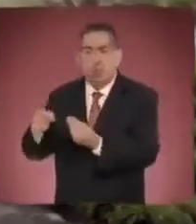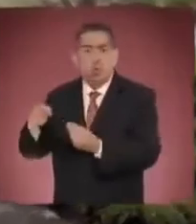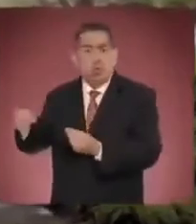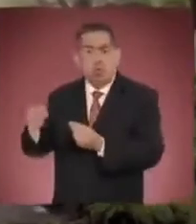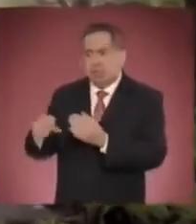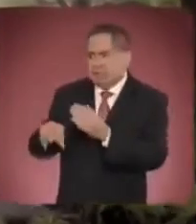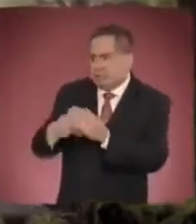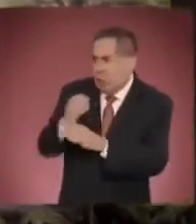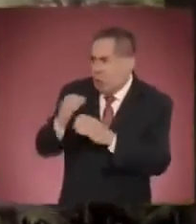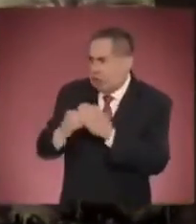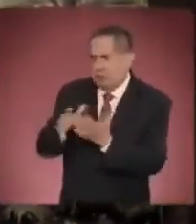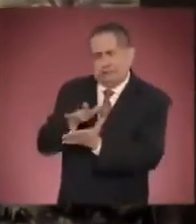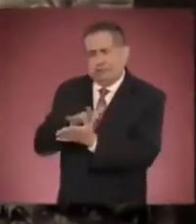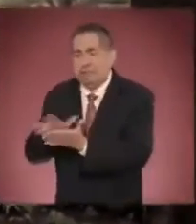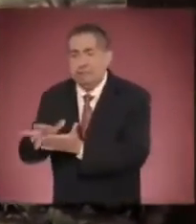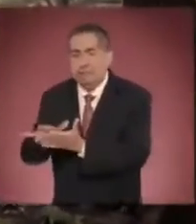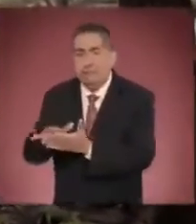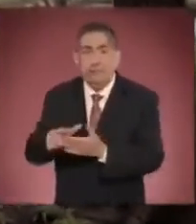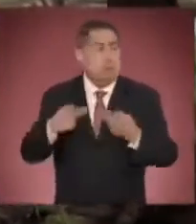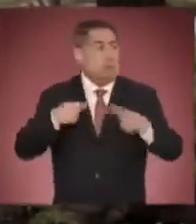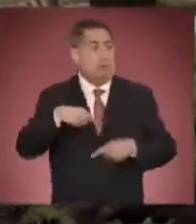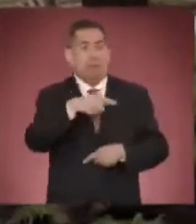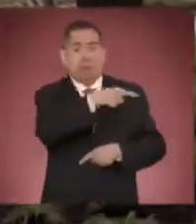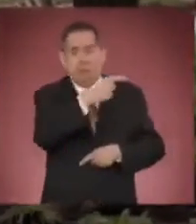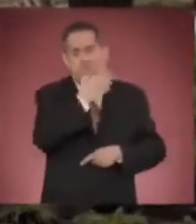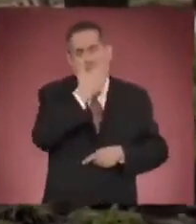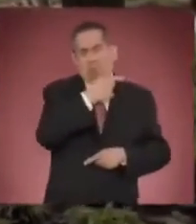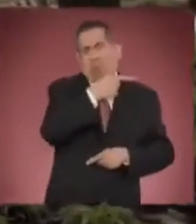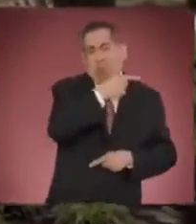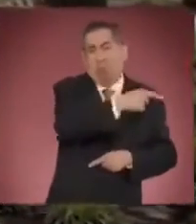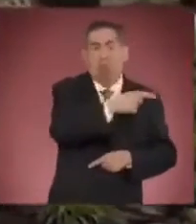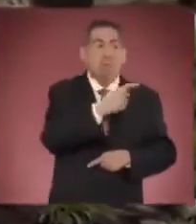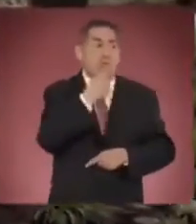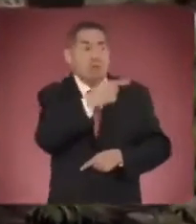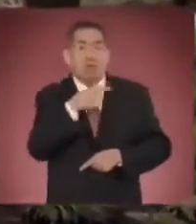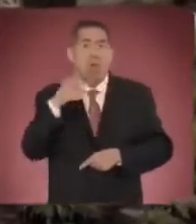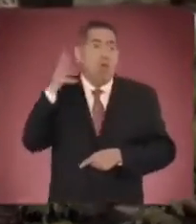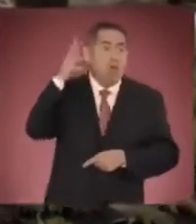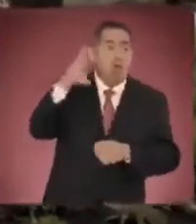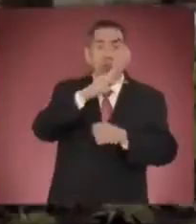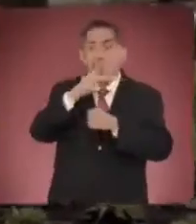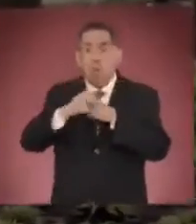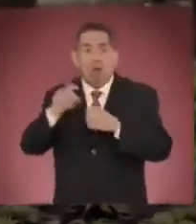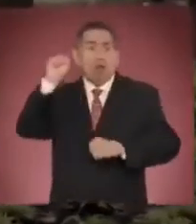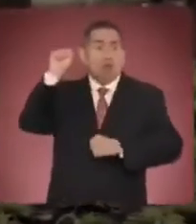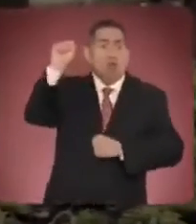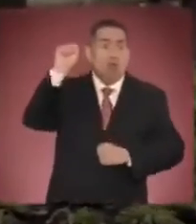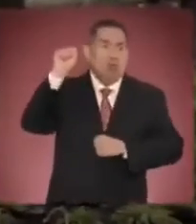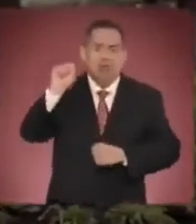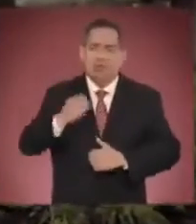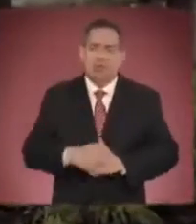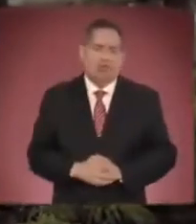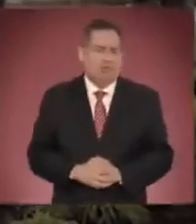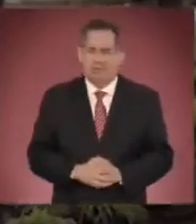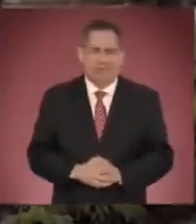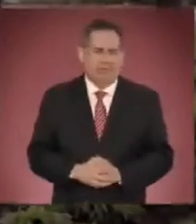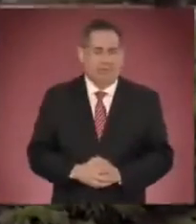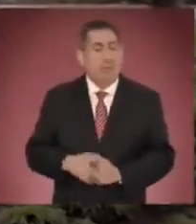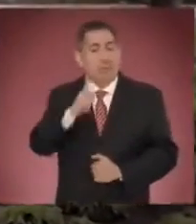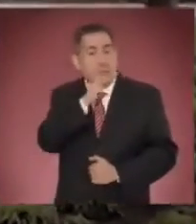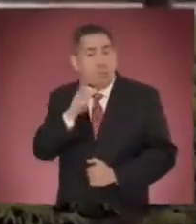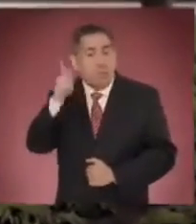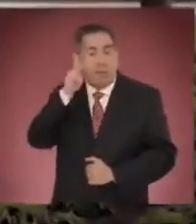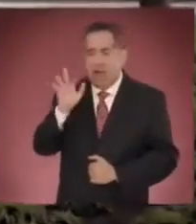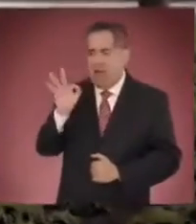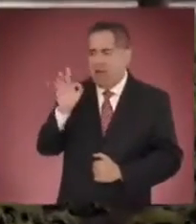imagínense, a Juárez le está dando un paro cardíaco mientras escucha este señor diciendo, el Papa dice